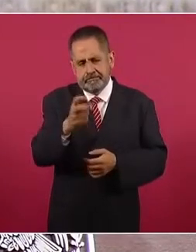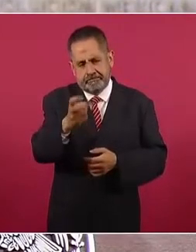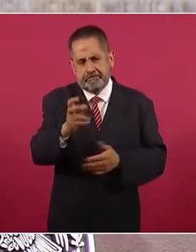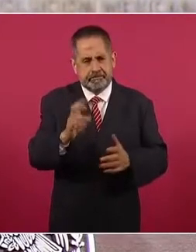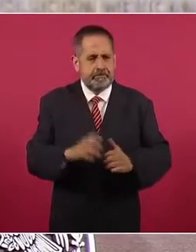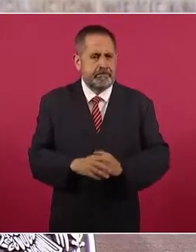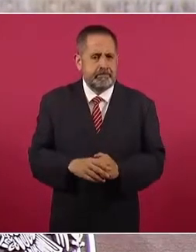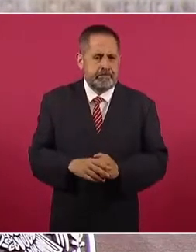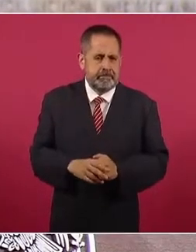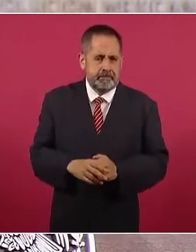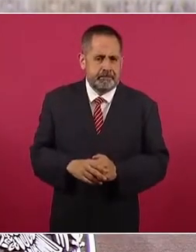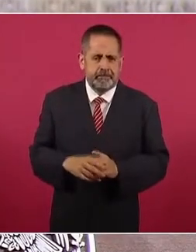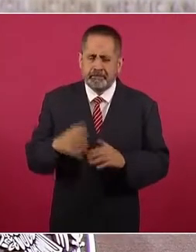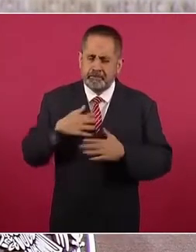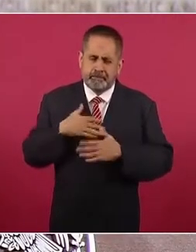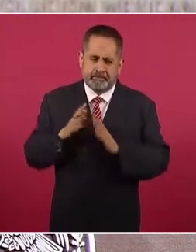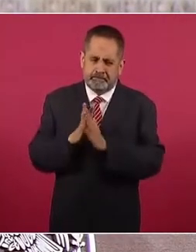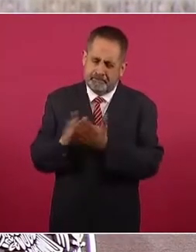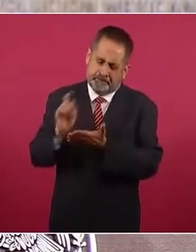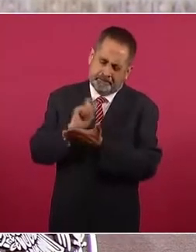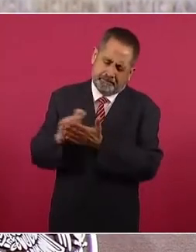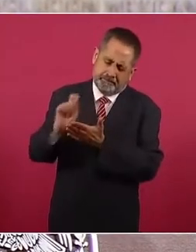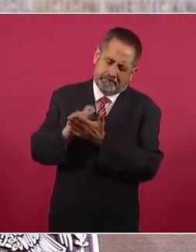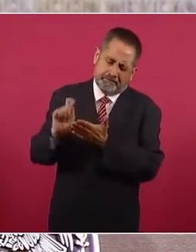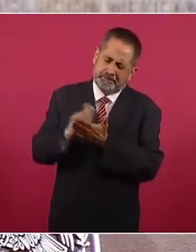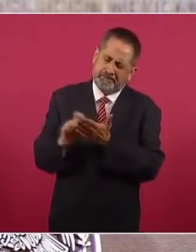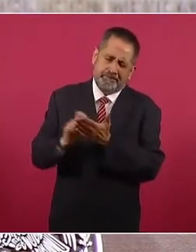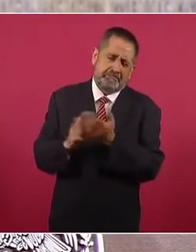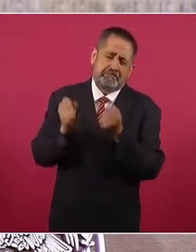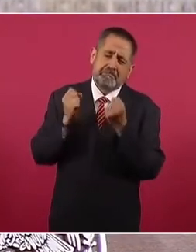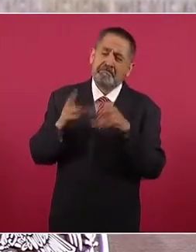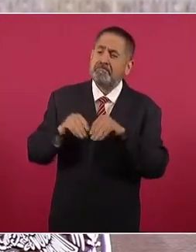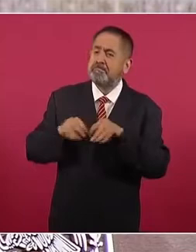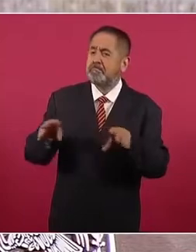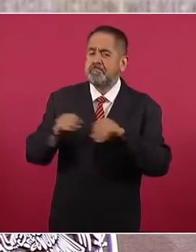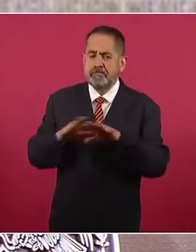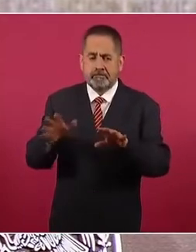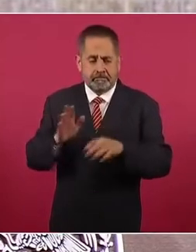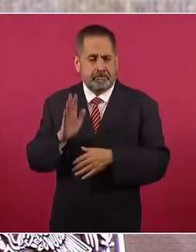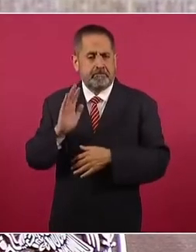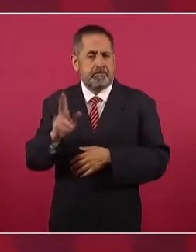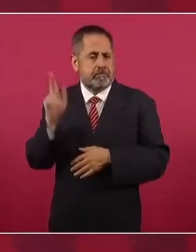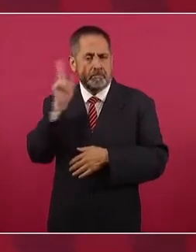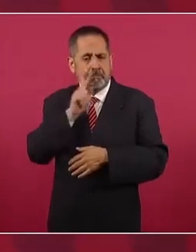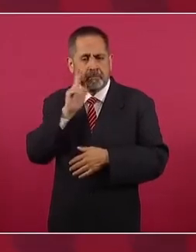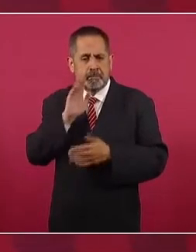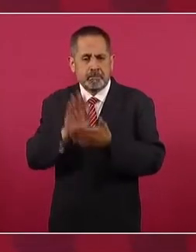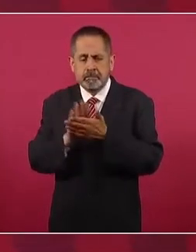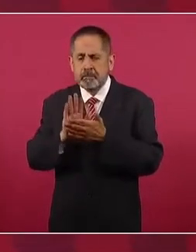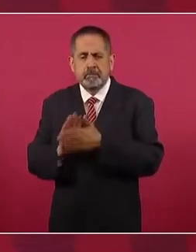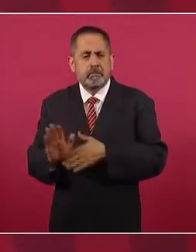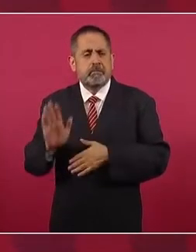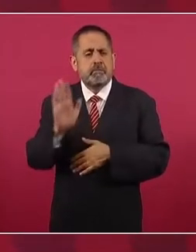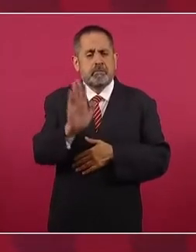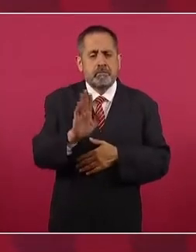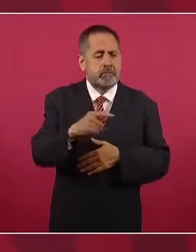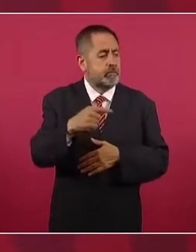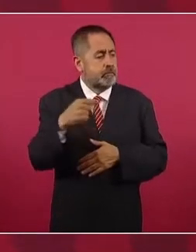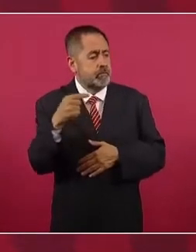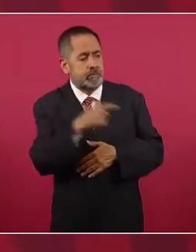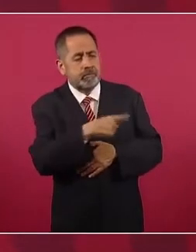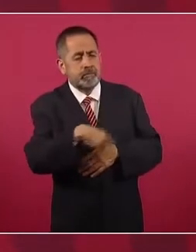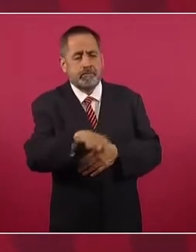Yo he escrito y he presentado pruebas del saqueo